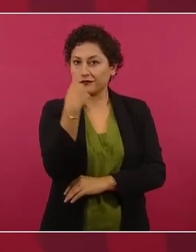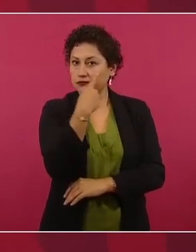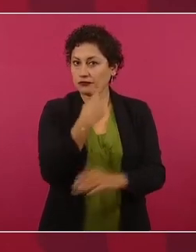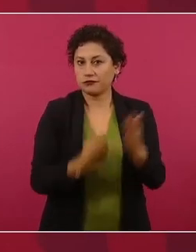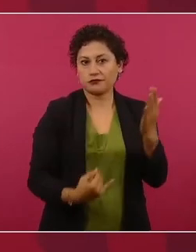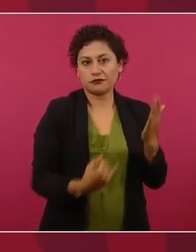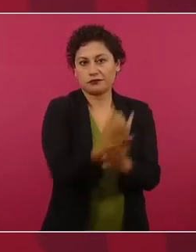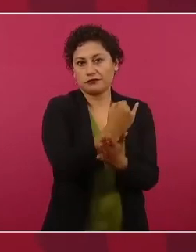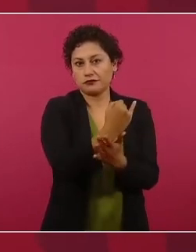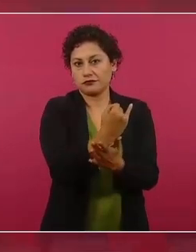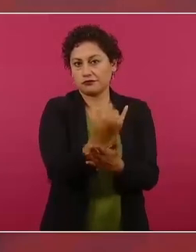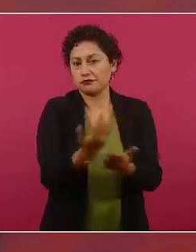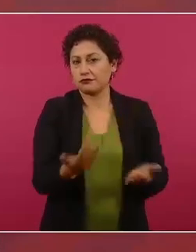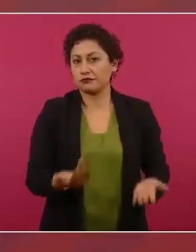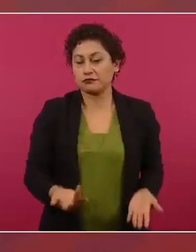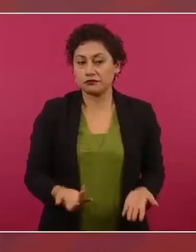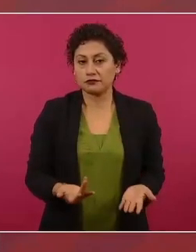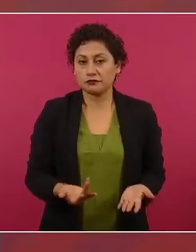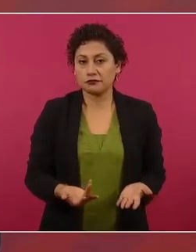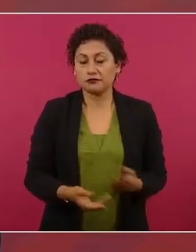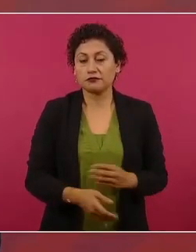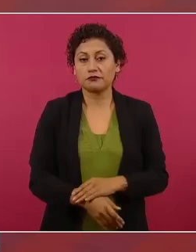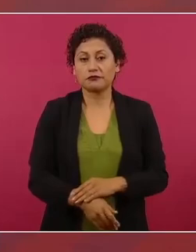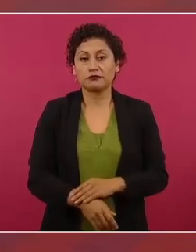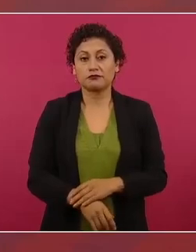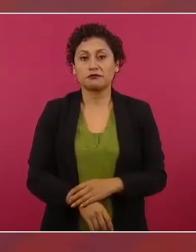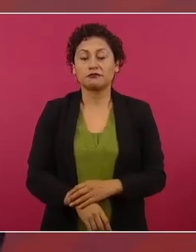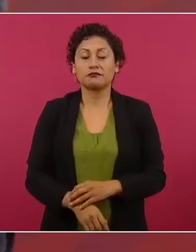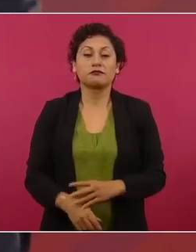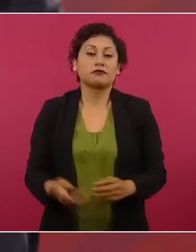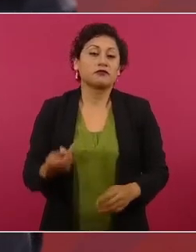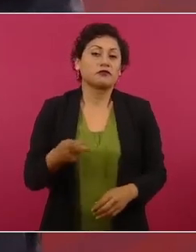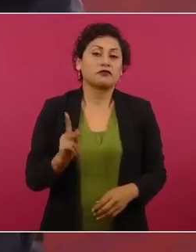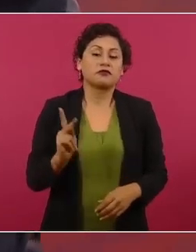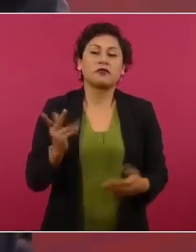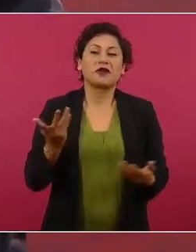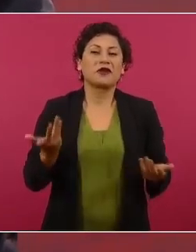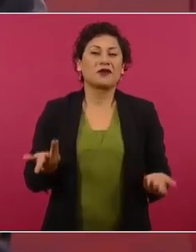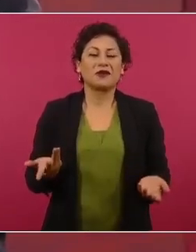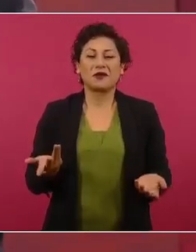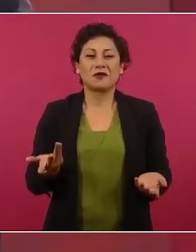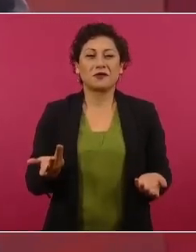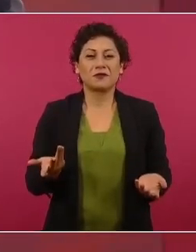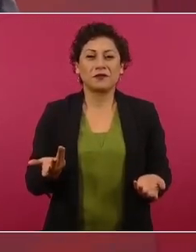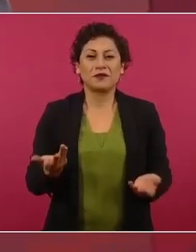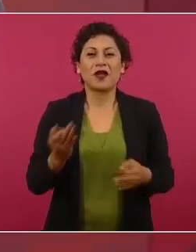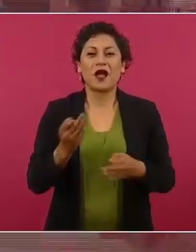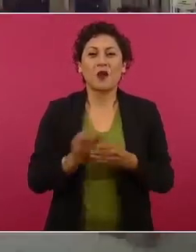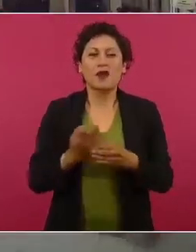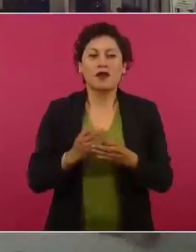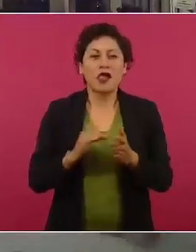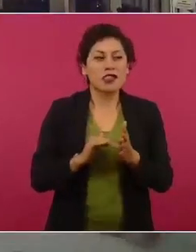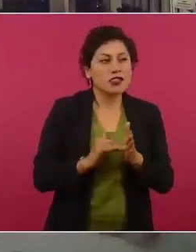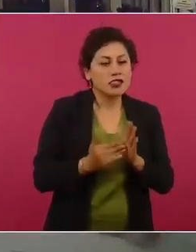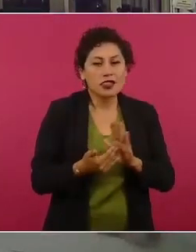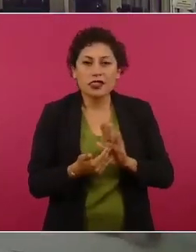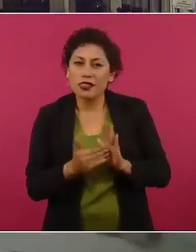pero no con esas estrategias